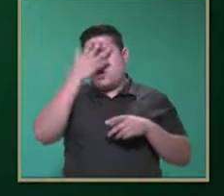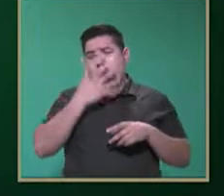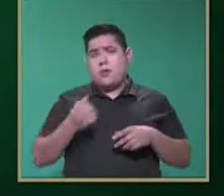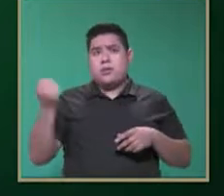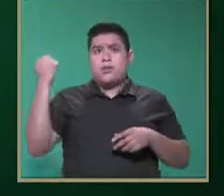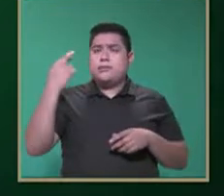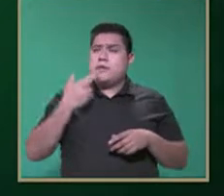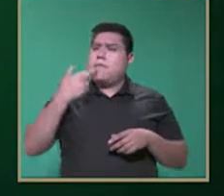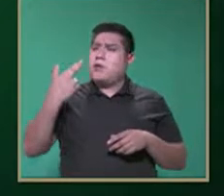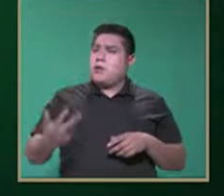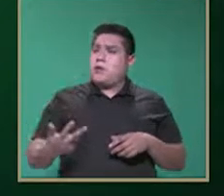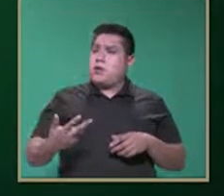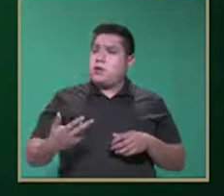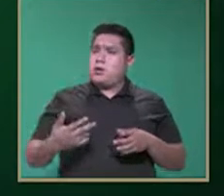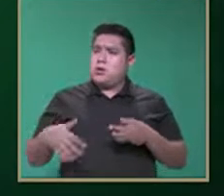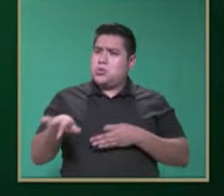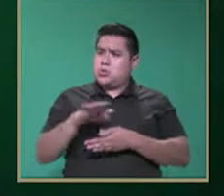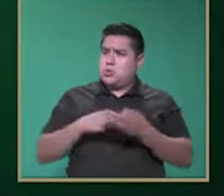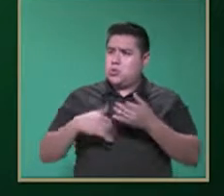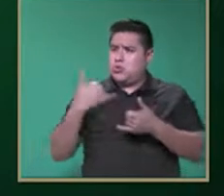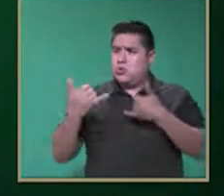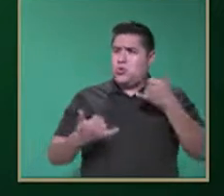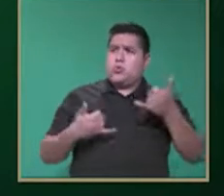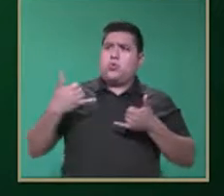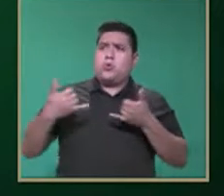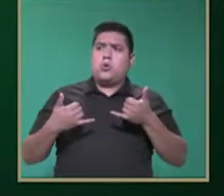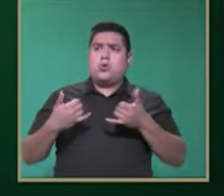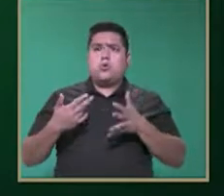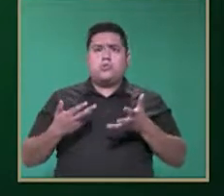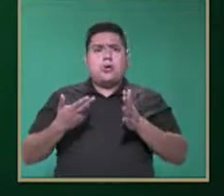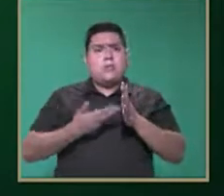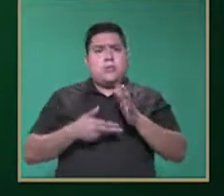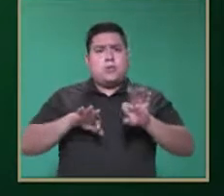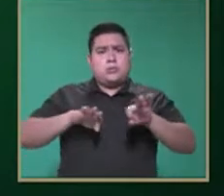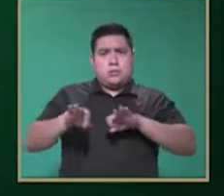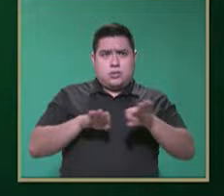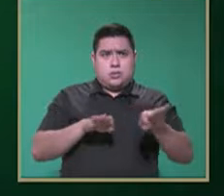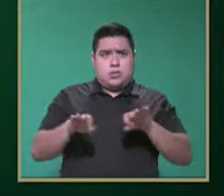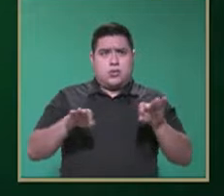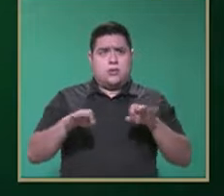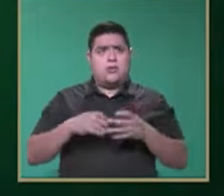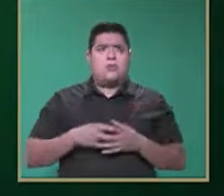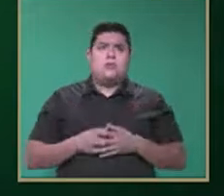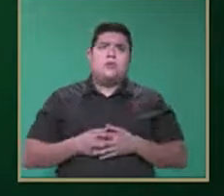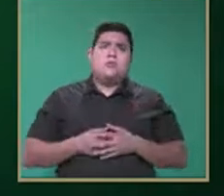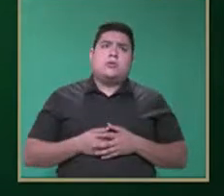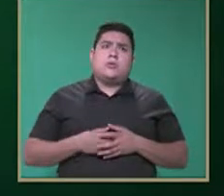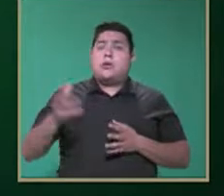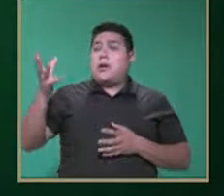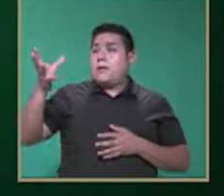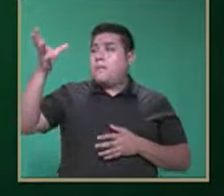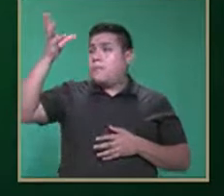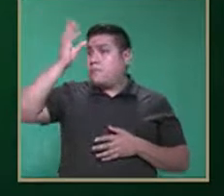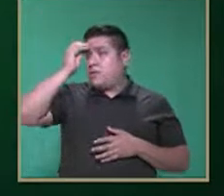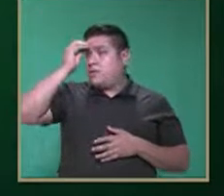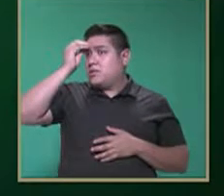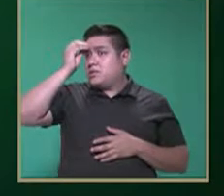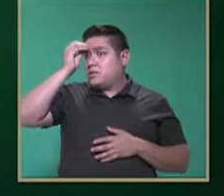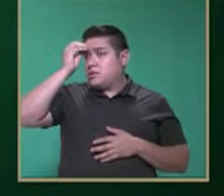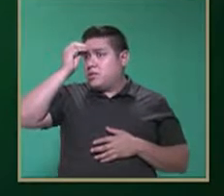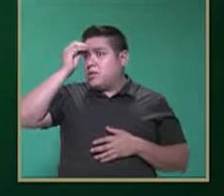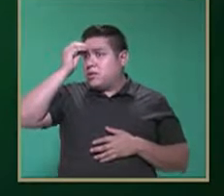sabemos que todos estos juegos o instrumentos de trabajo para él vamos a lograr un aprendizaje y también